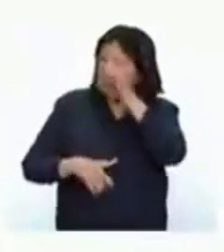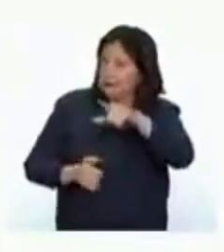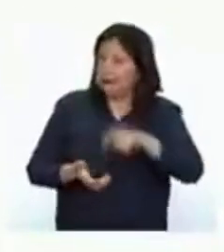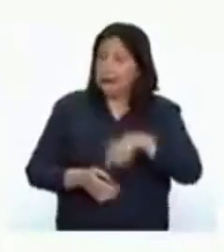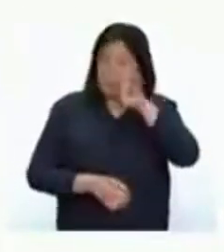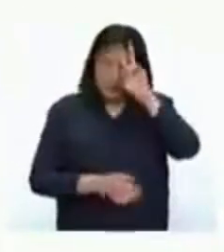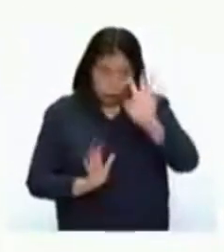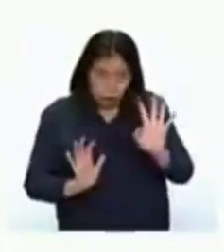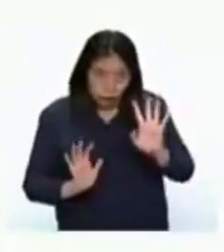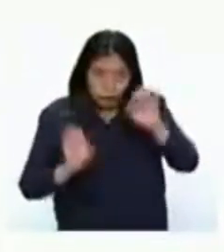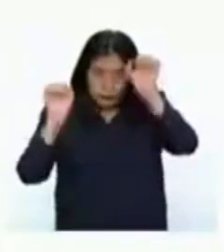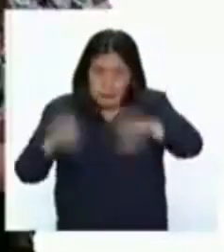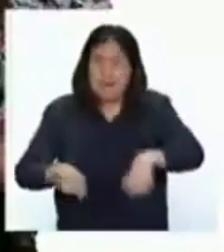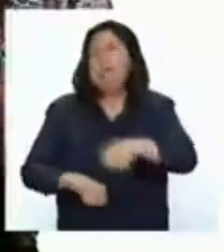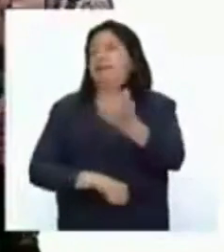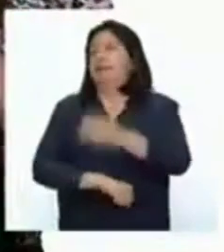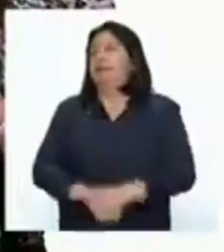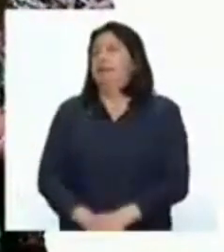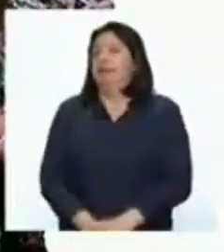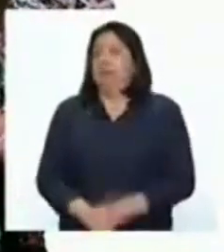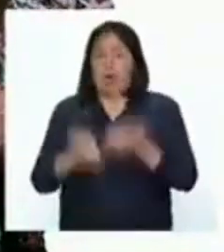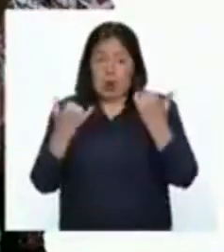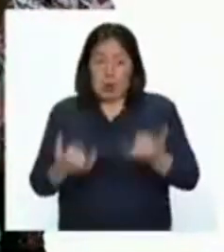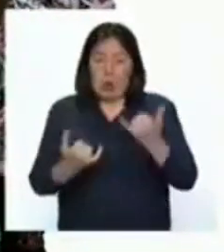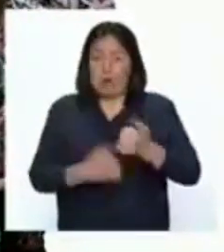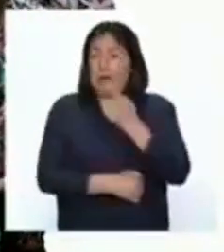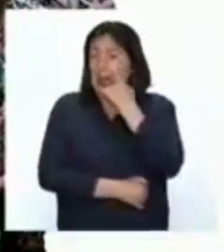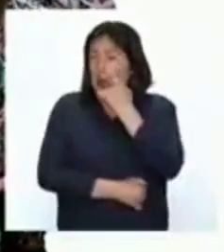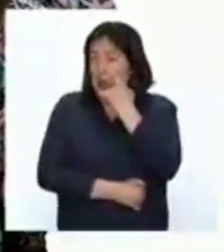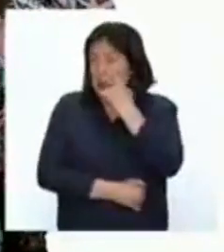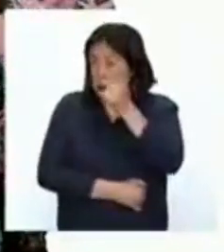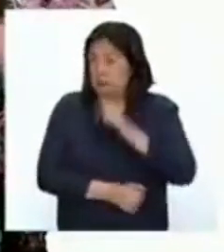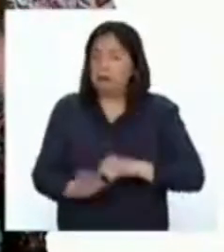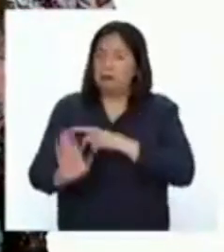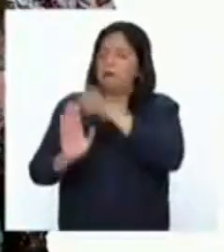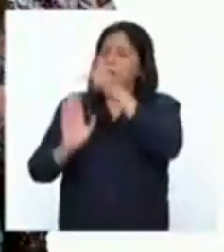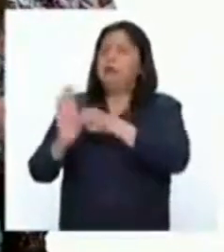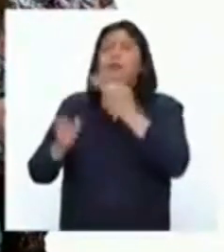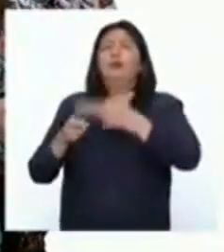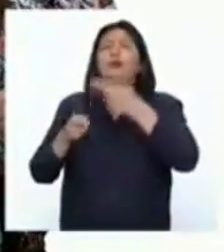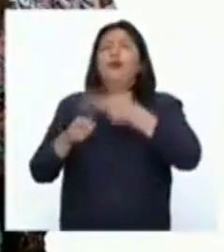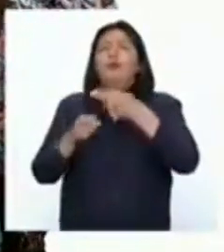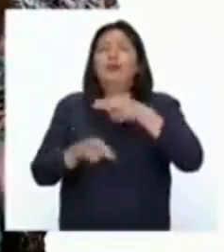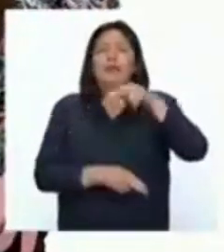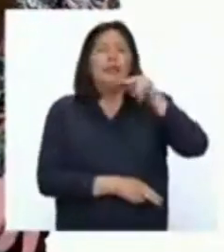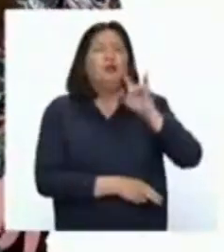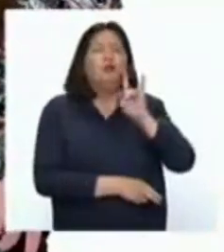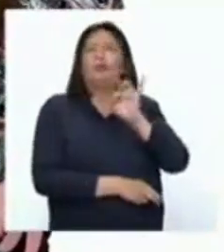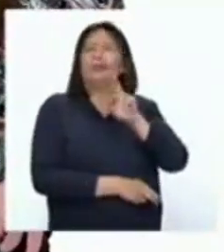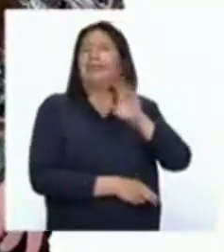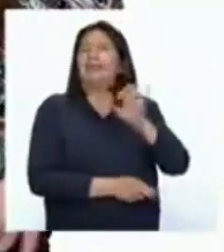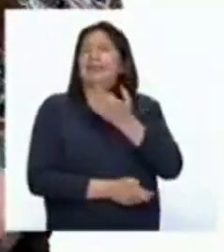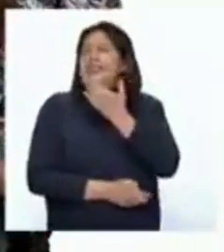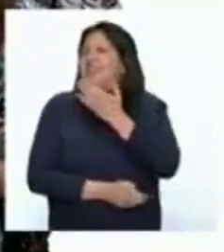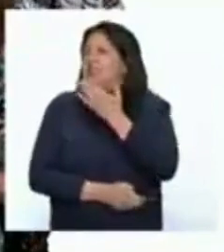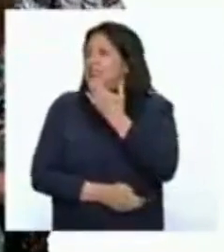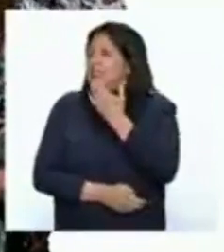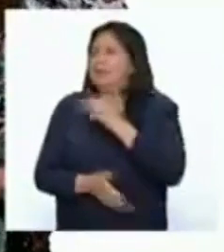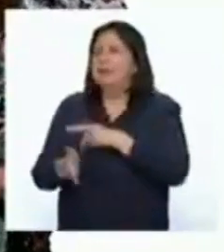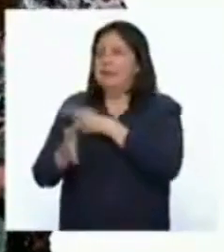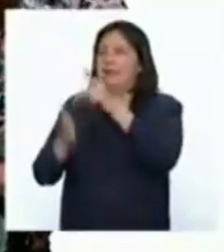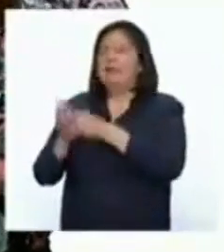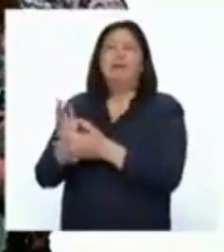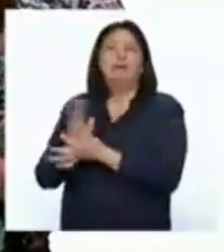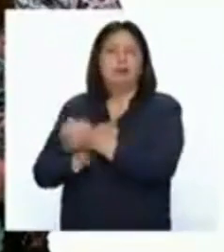Perú? ¡Sí! Hoy conoceremos un proyecto llamado Nutri-Educate a cargo de la nutricionista